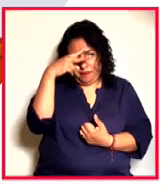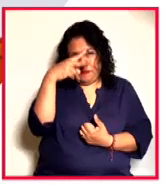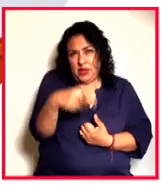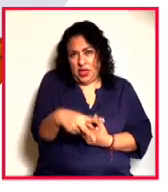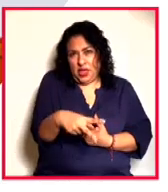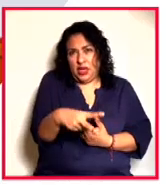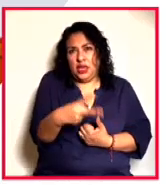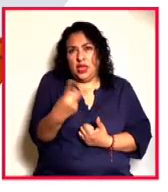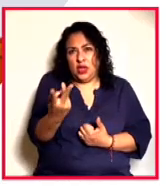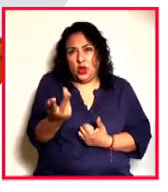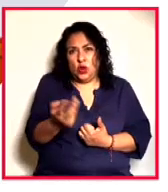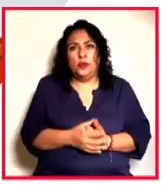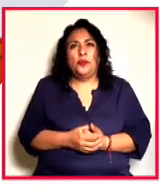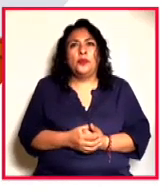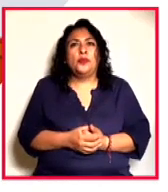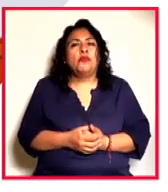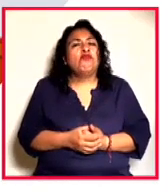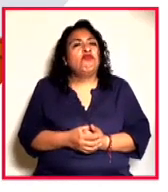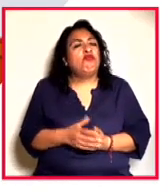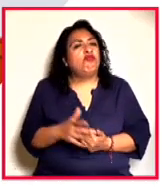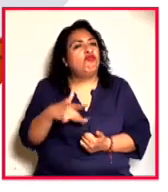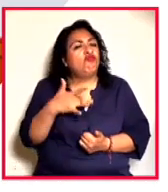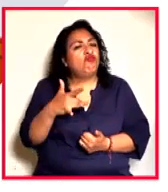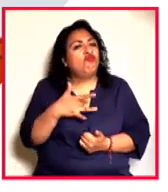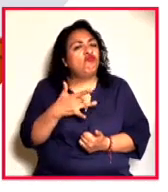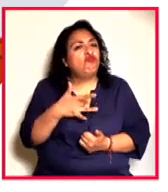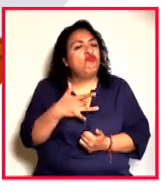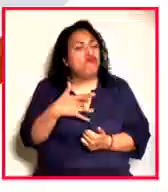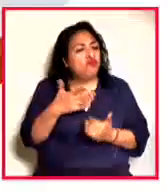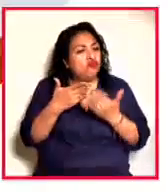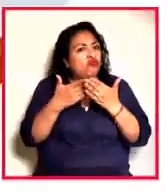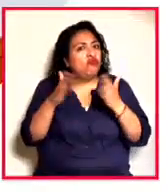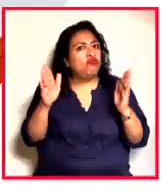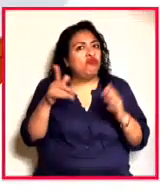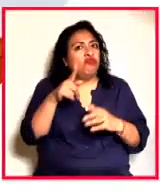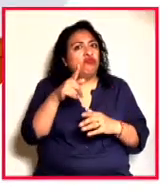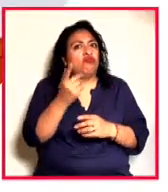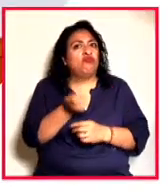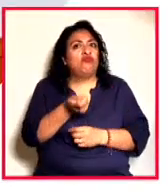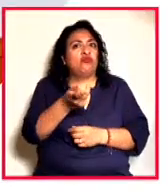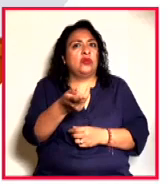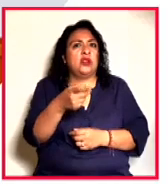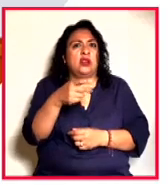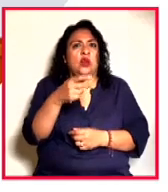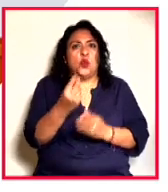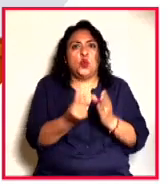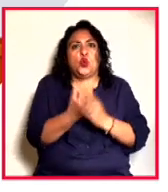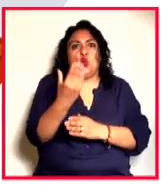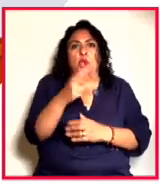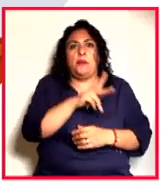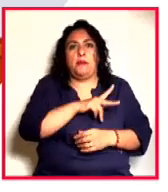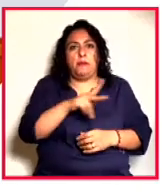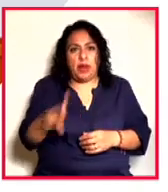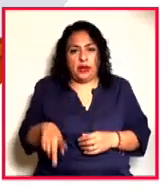con la sensibilidad de aquello que el propio López Velarde llamó la novedad de la paz. Desde su deceso, el